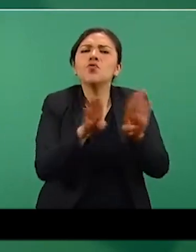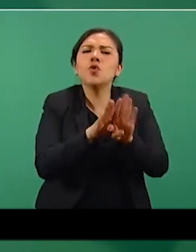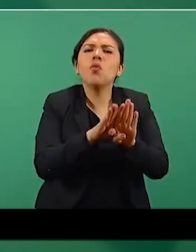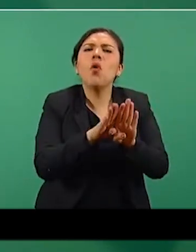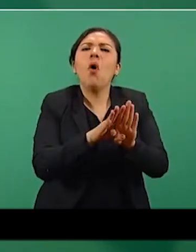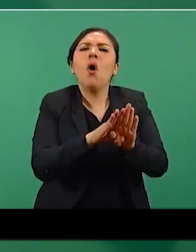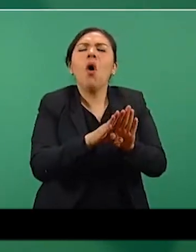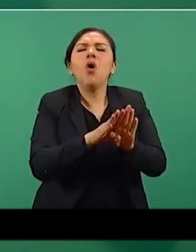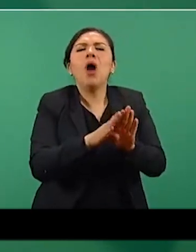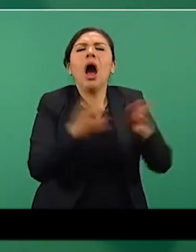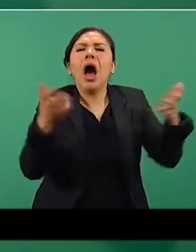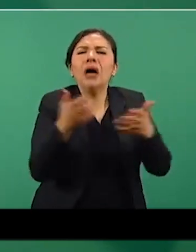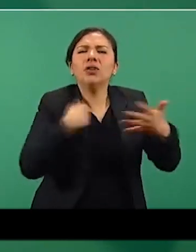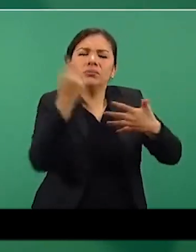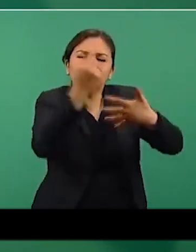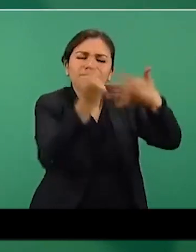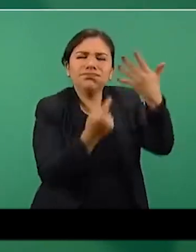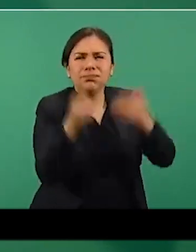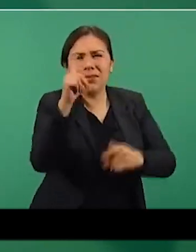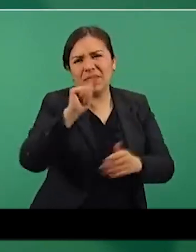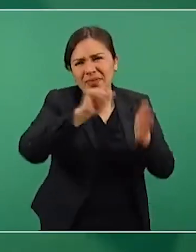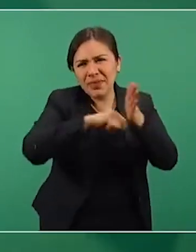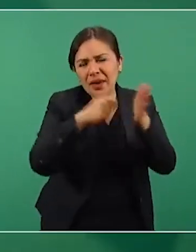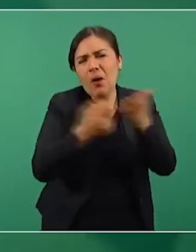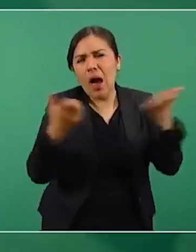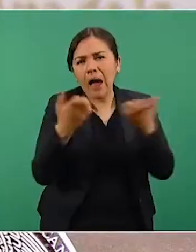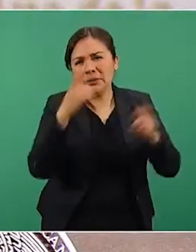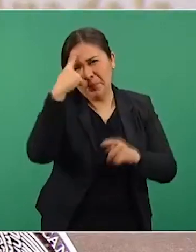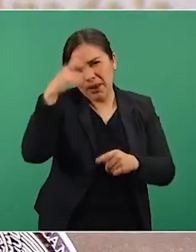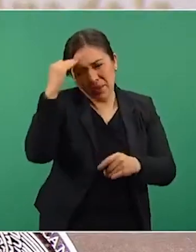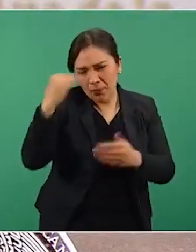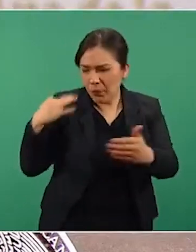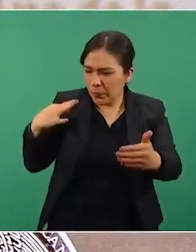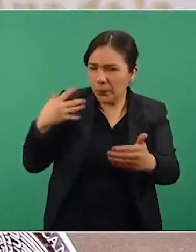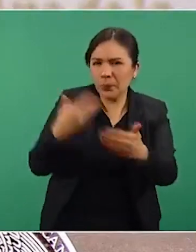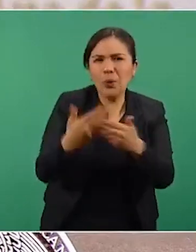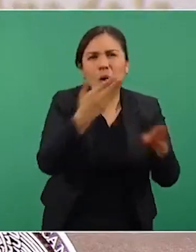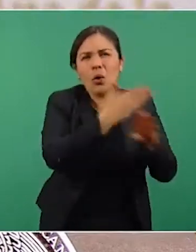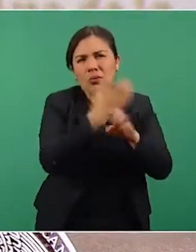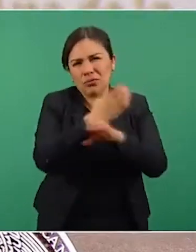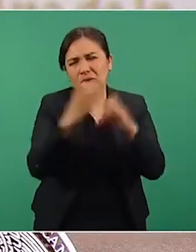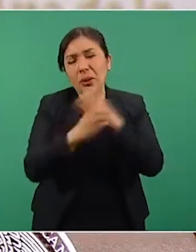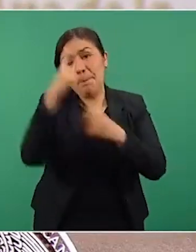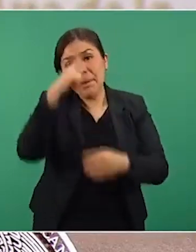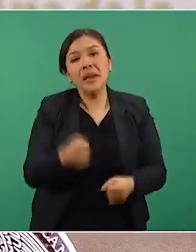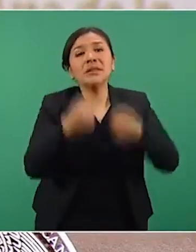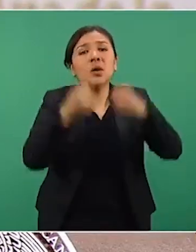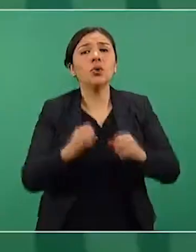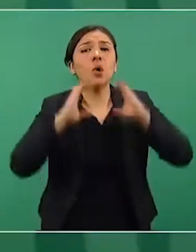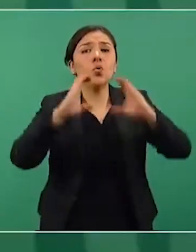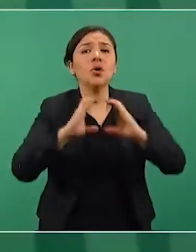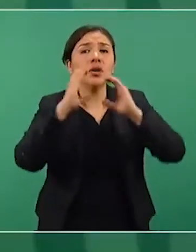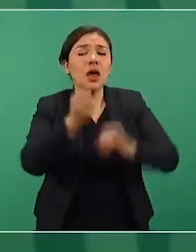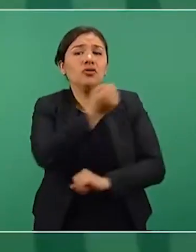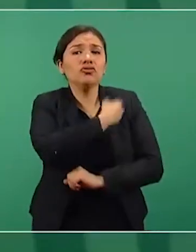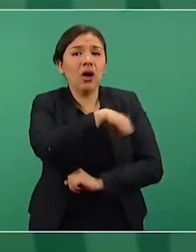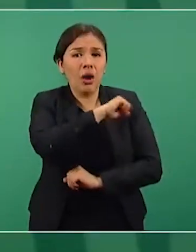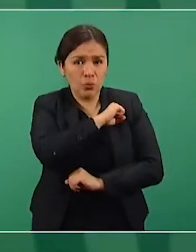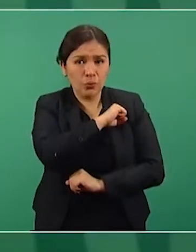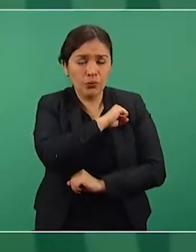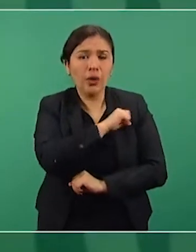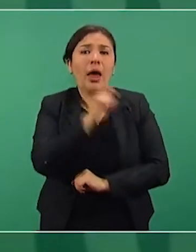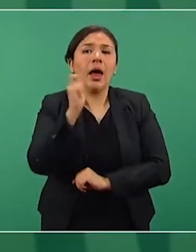técnicos que hemos ido elaborando a lo largo de esta epidemia. Lineamientos técnicos de seguridad sanitaria, decir, estar